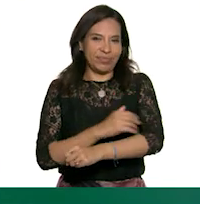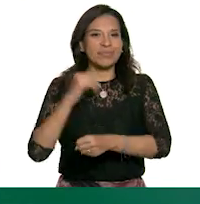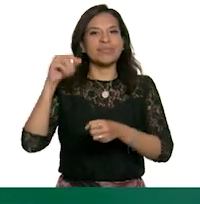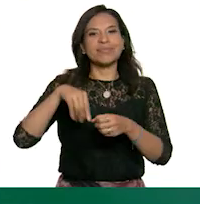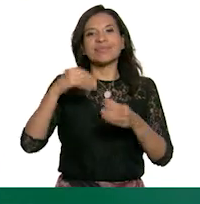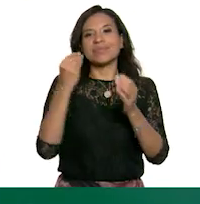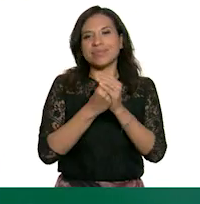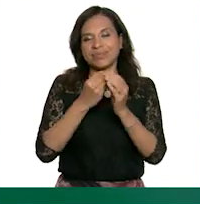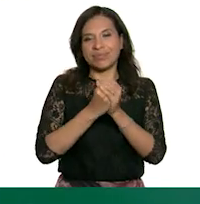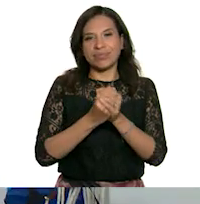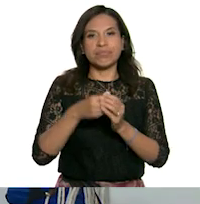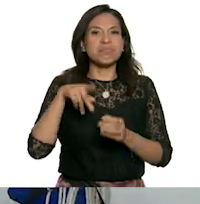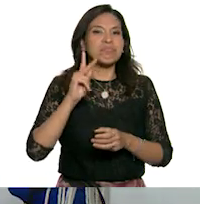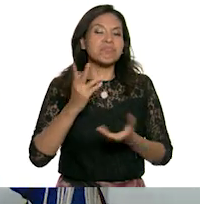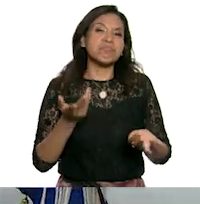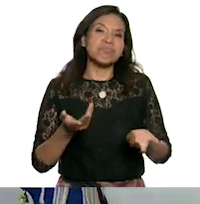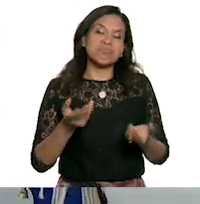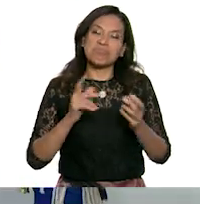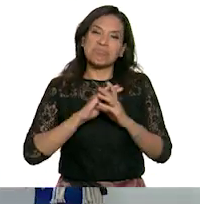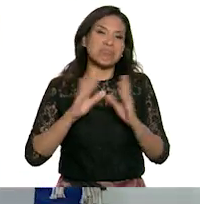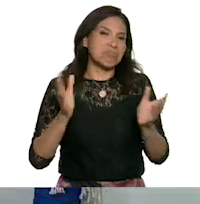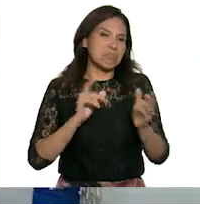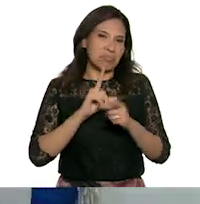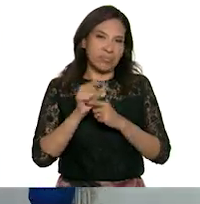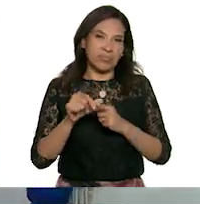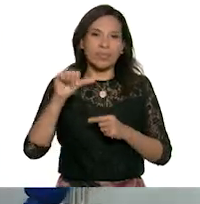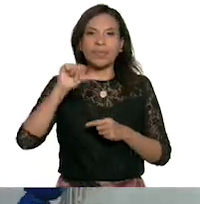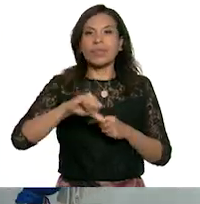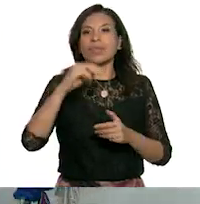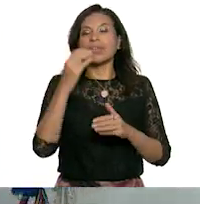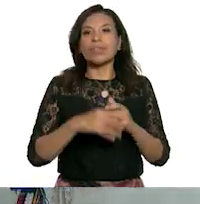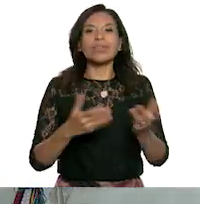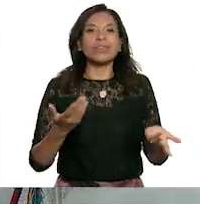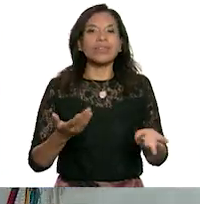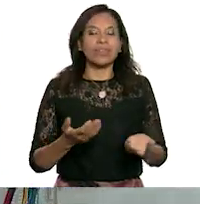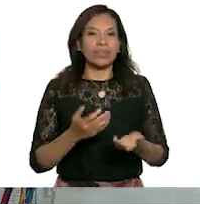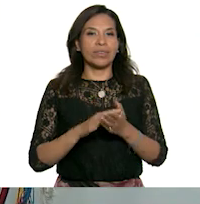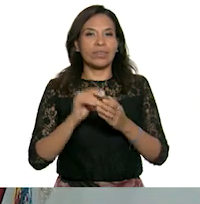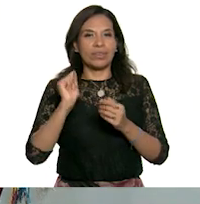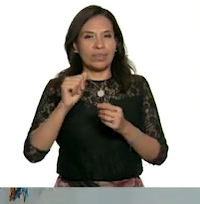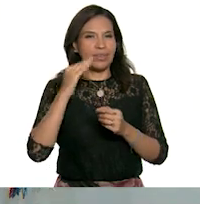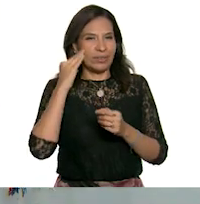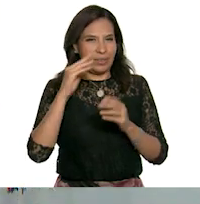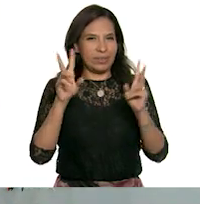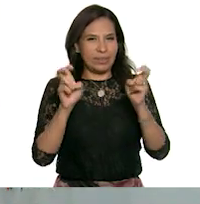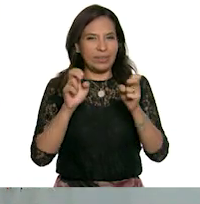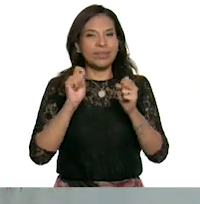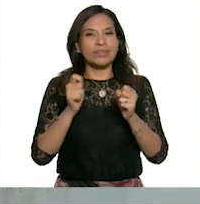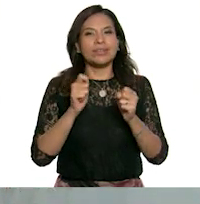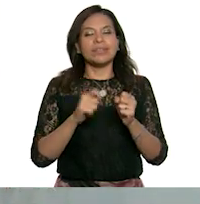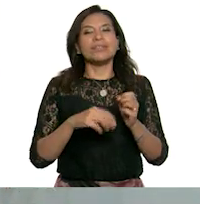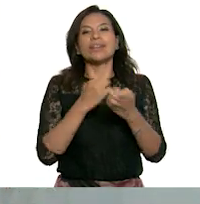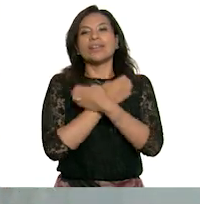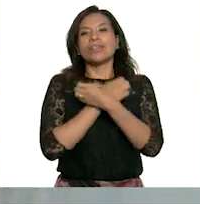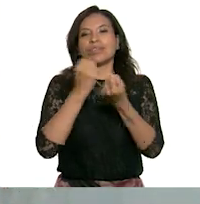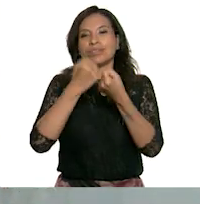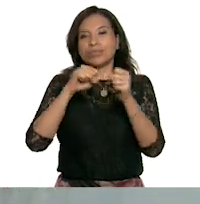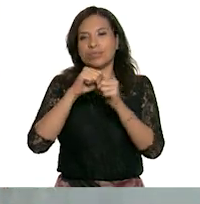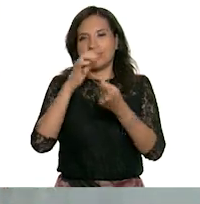clase del día de hoy pero tenemos que irnos por hoy hemos terminado con nuestro espacio con la clase de educación